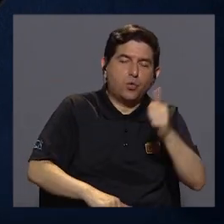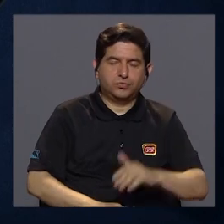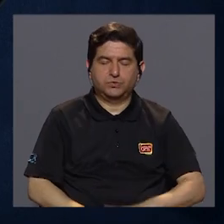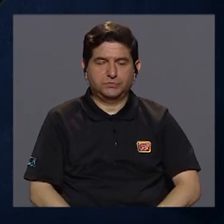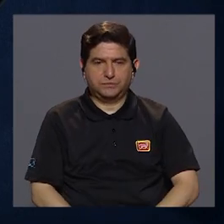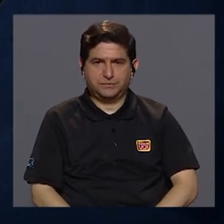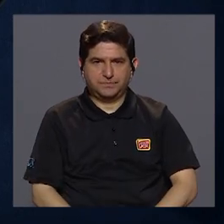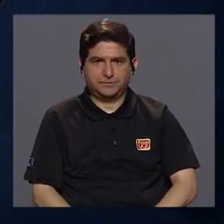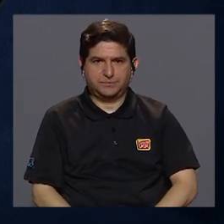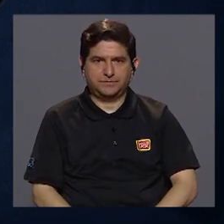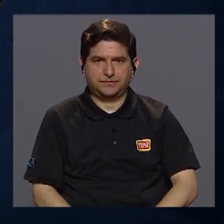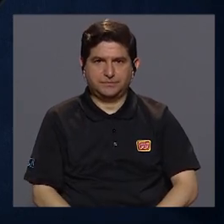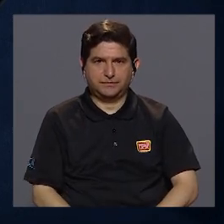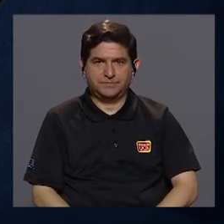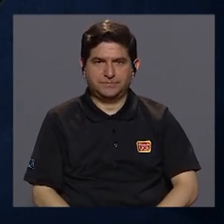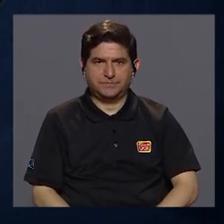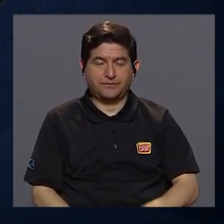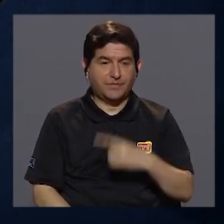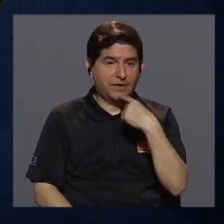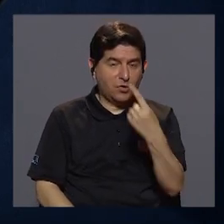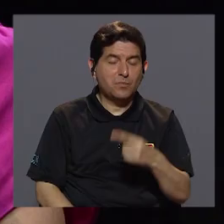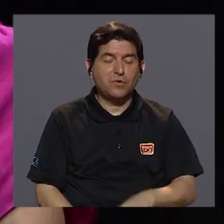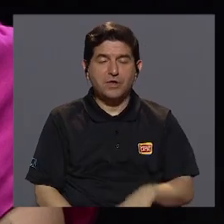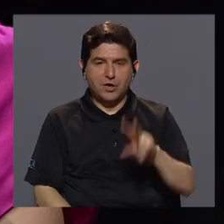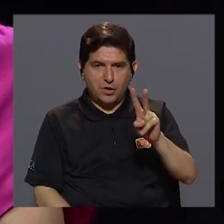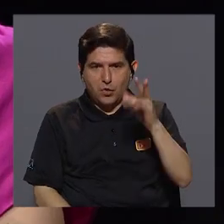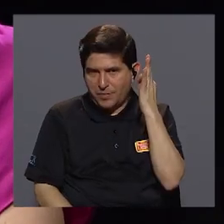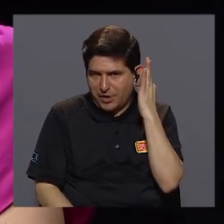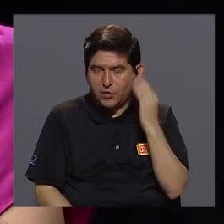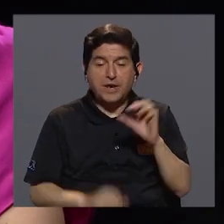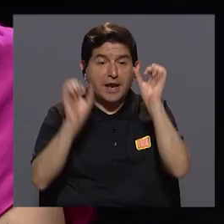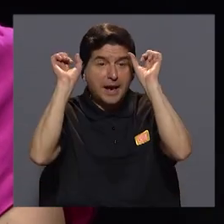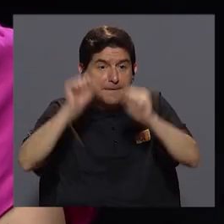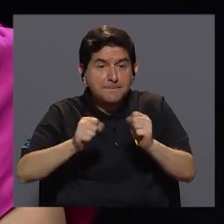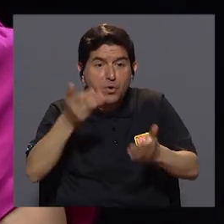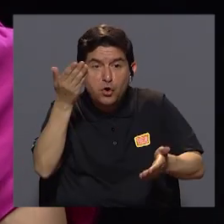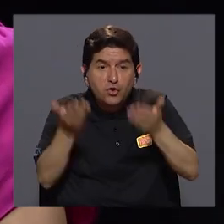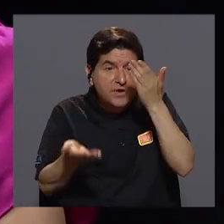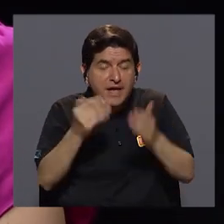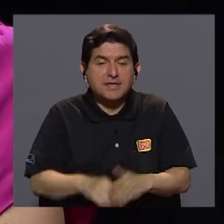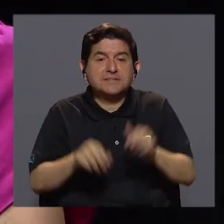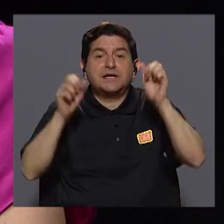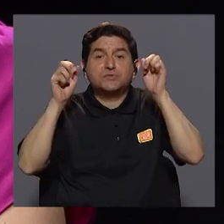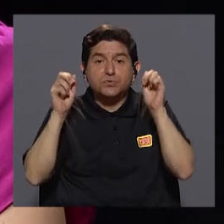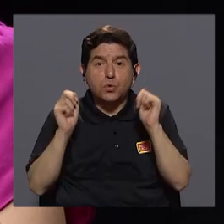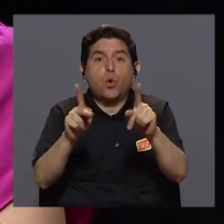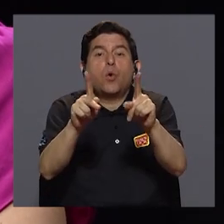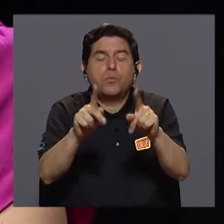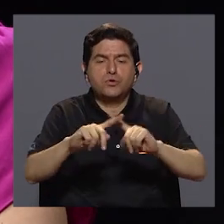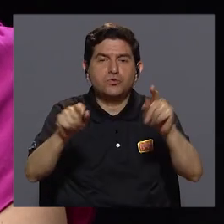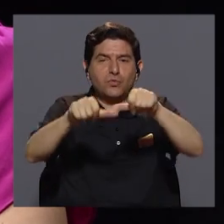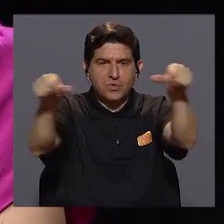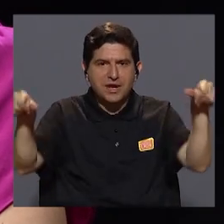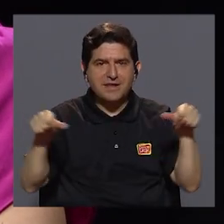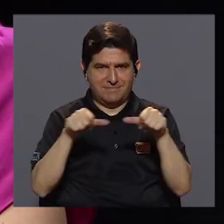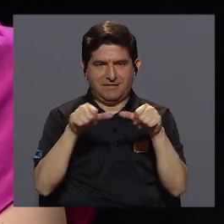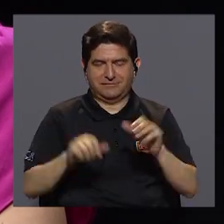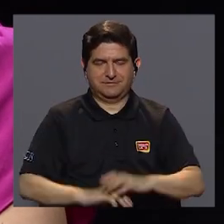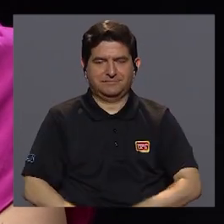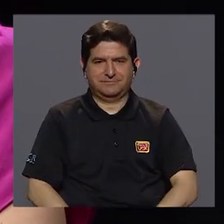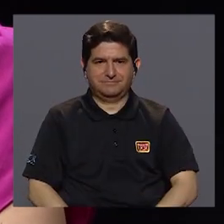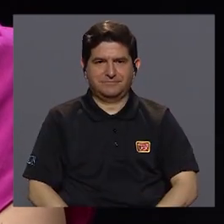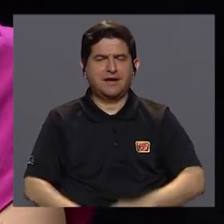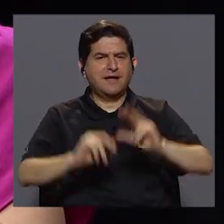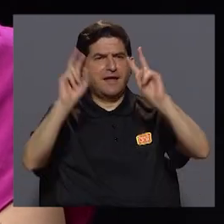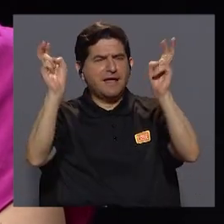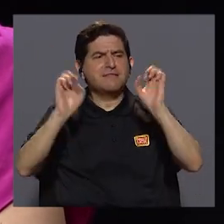Entonces, como mencionaba Verónica, inclusive esto podría verse como una oportunidad en ciertos campos porque en